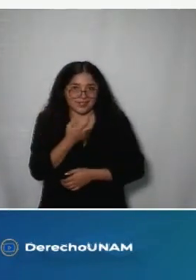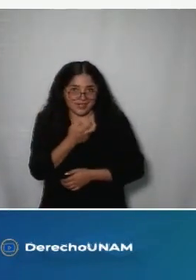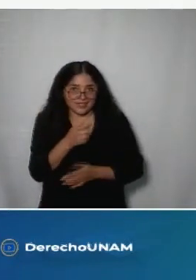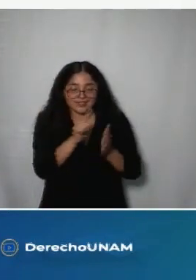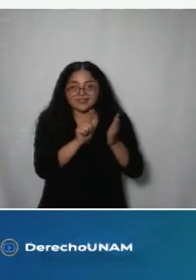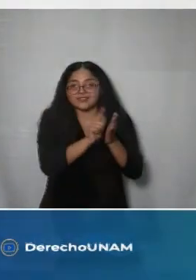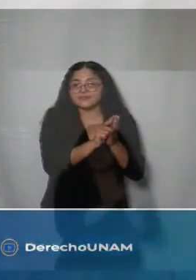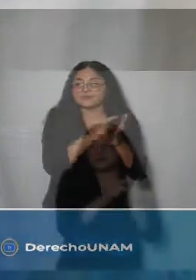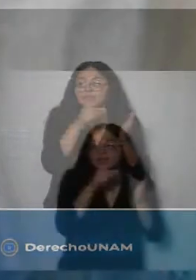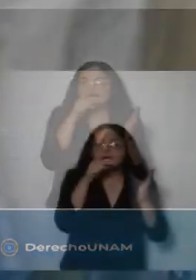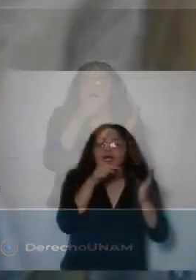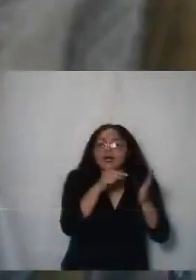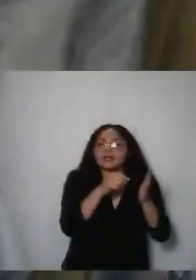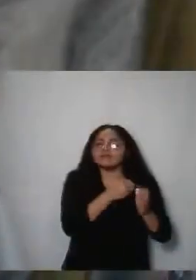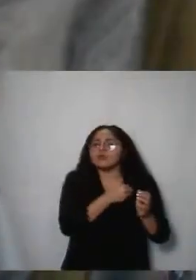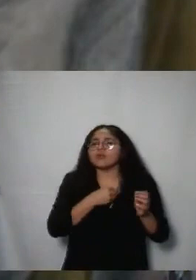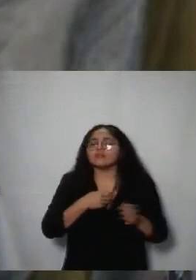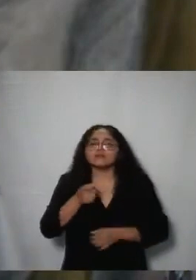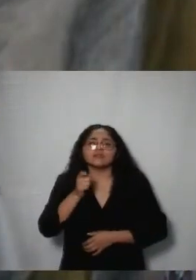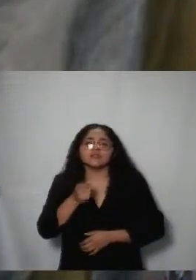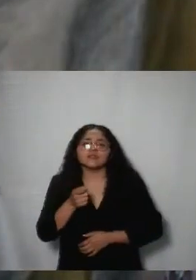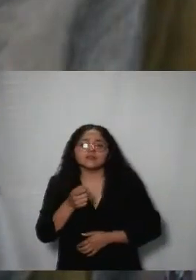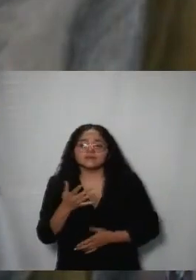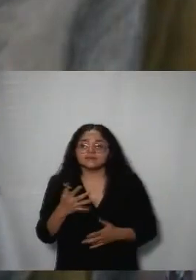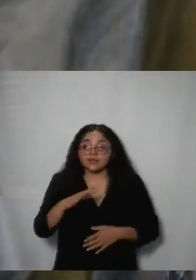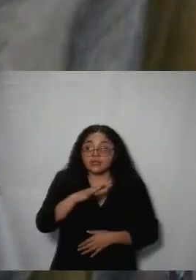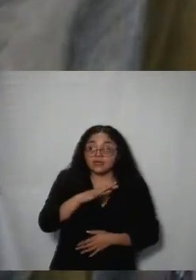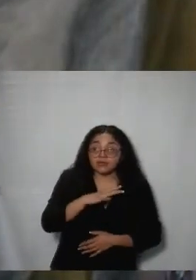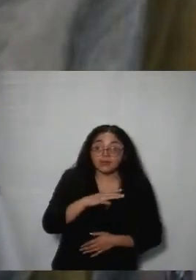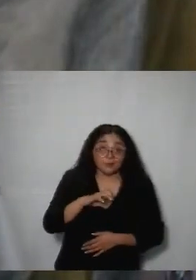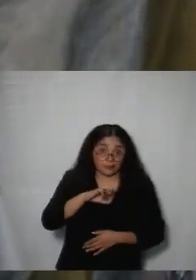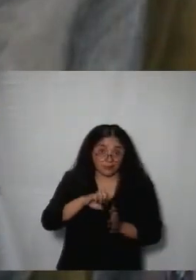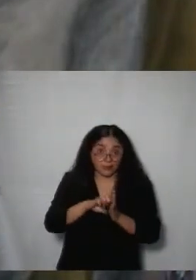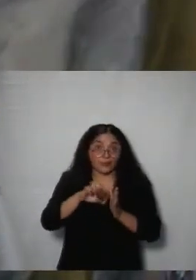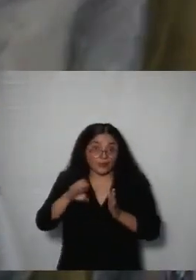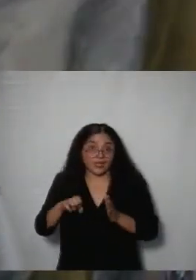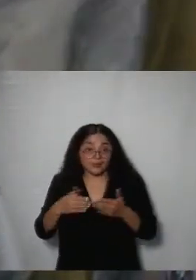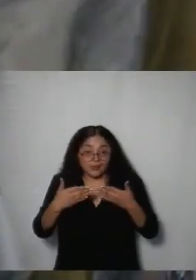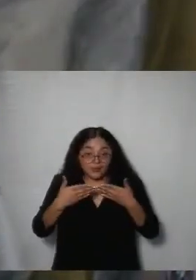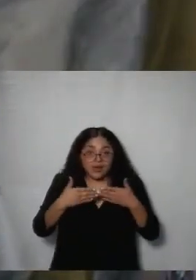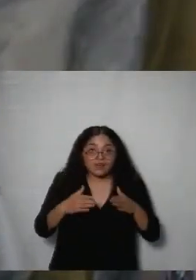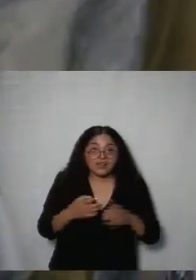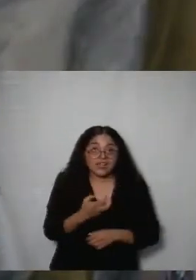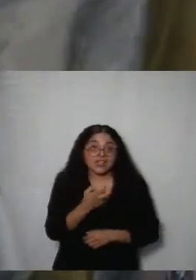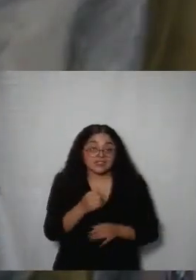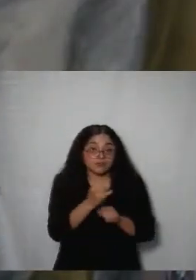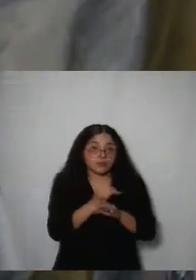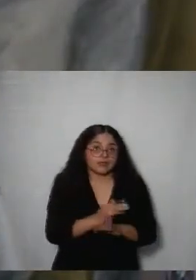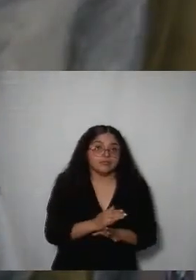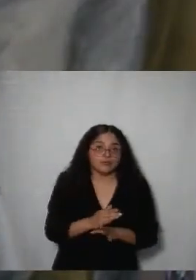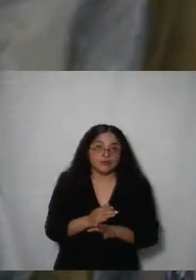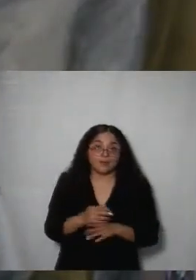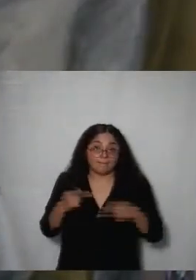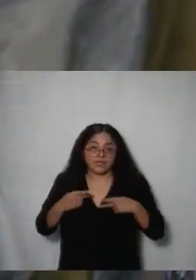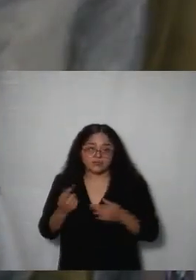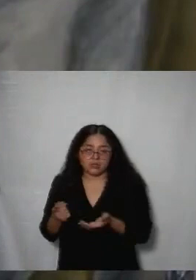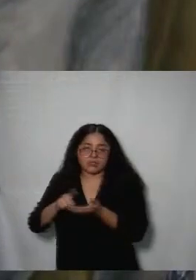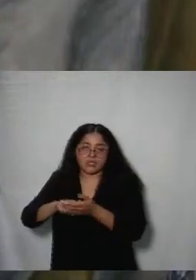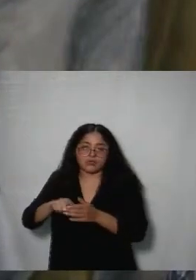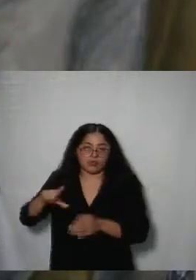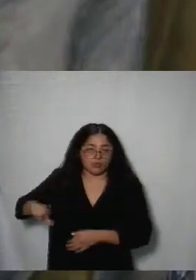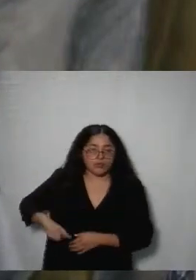ley y dentro de estas obligaciones pues se encuentra el publicar por ejemplo la remuneración de los servidores públicos